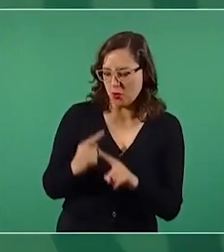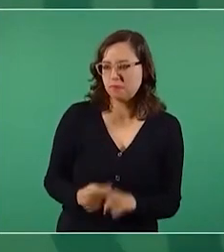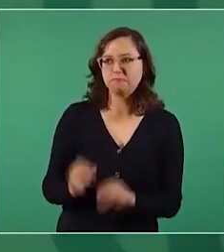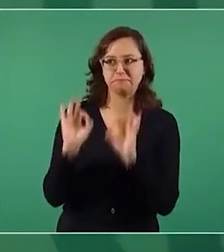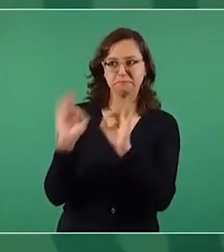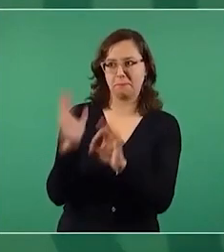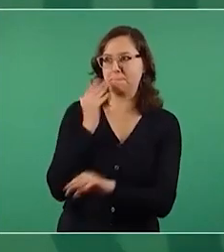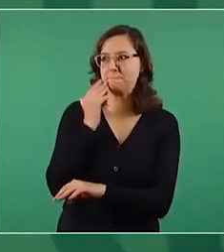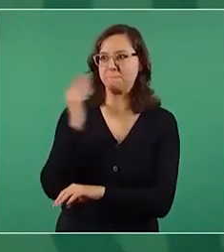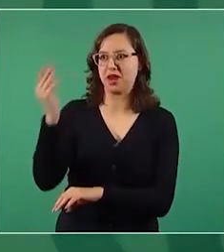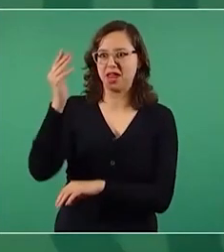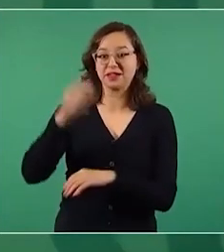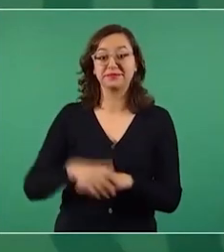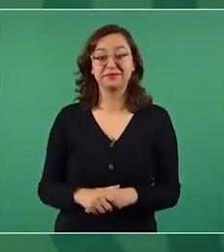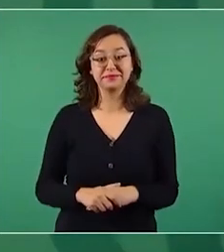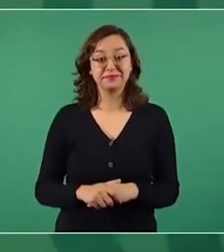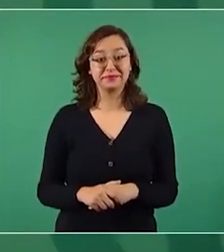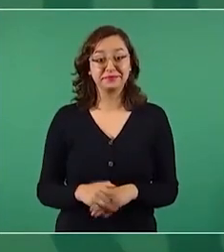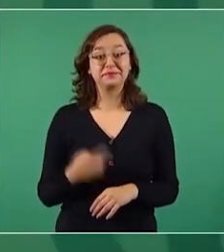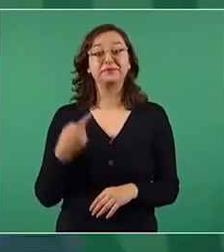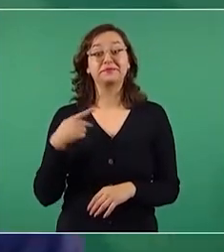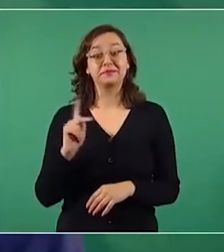pero miren los bandazos